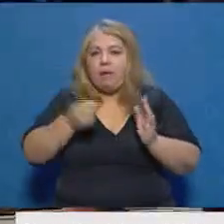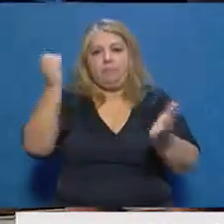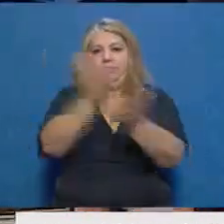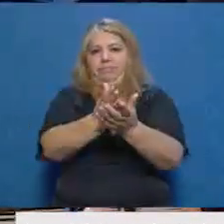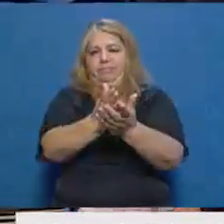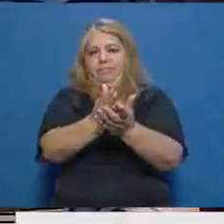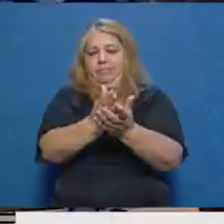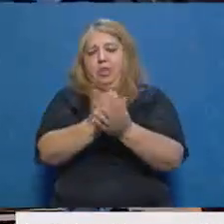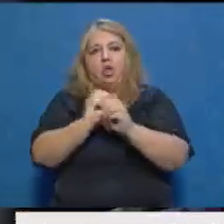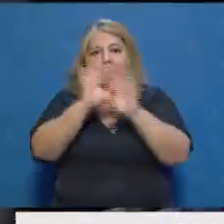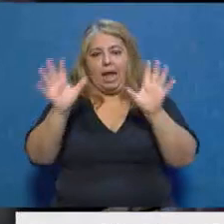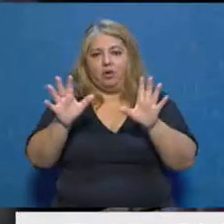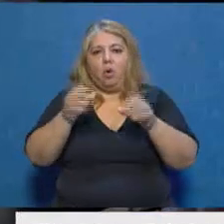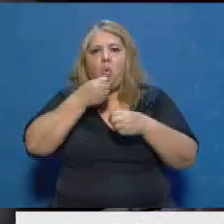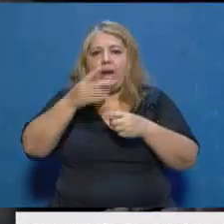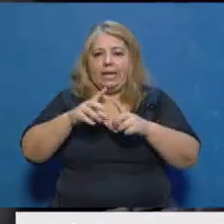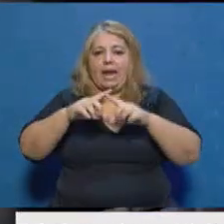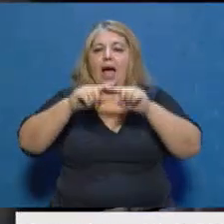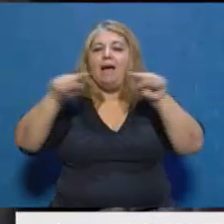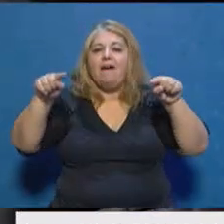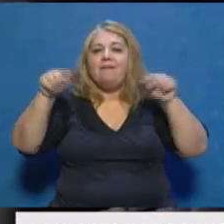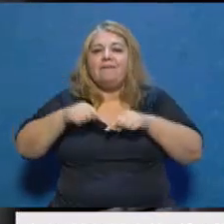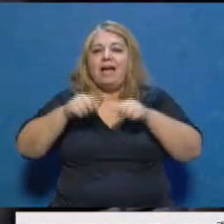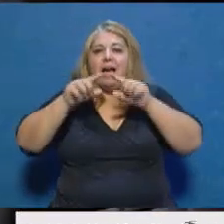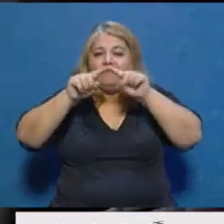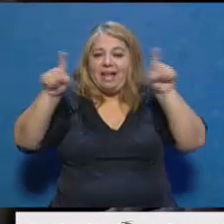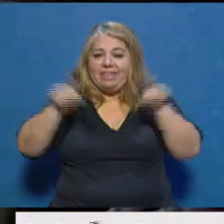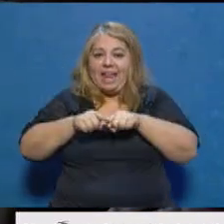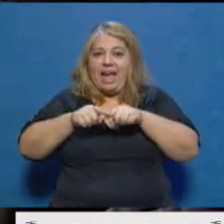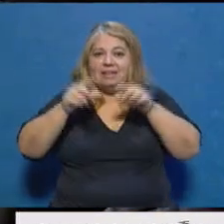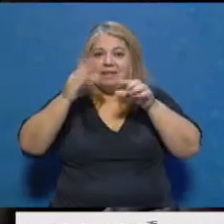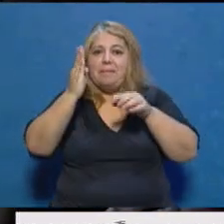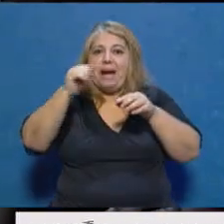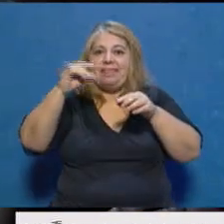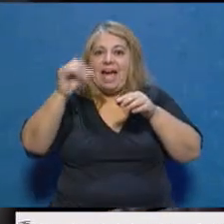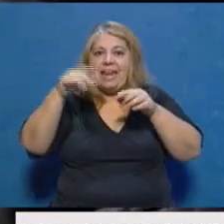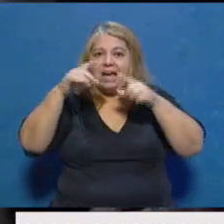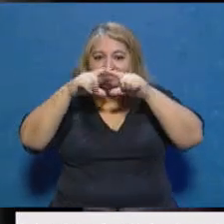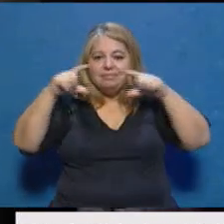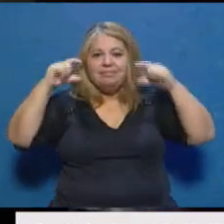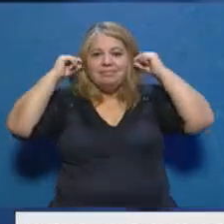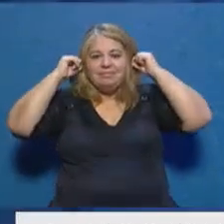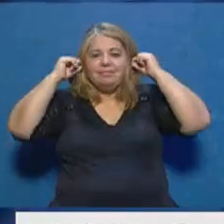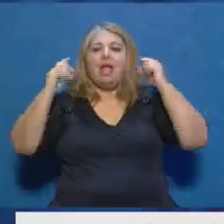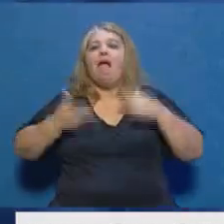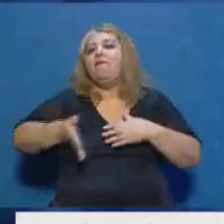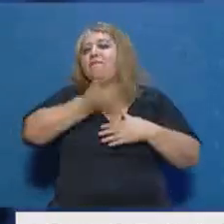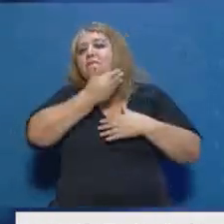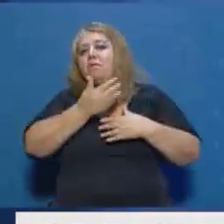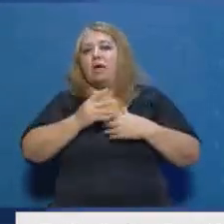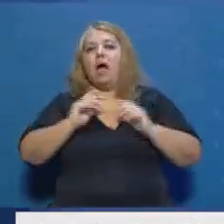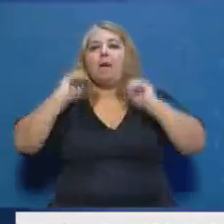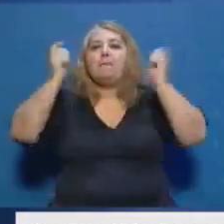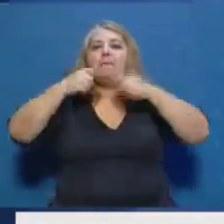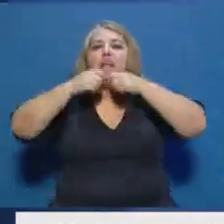clarísimo que esto es obligatorio y que la persona que salga a la calle, que circule por la vía pública, que ingrese o que